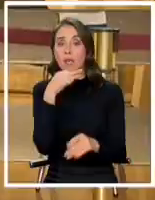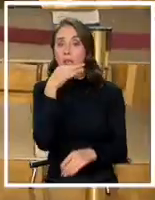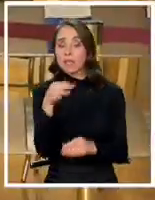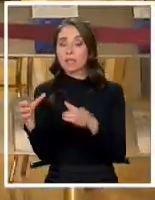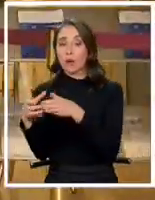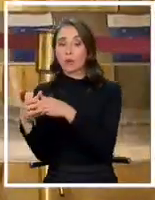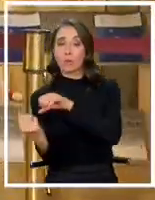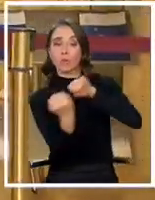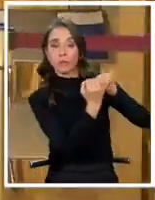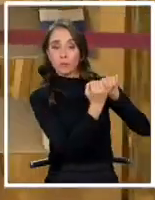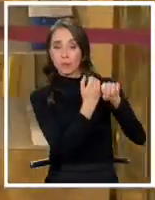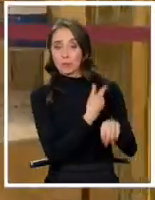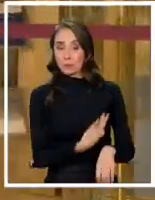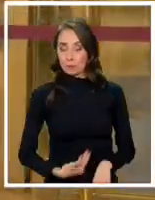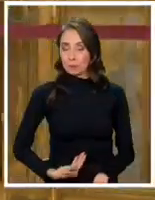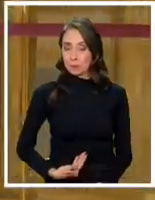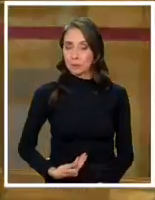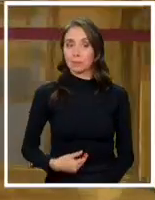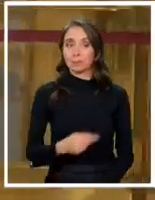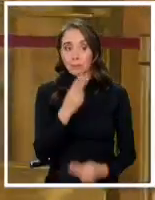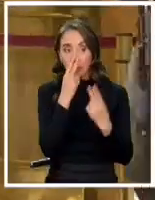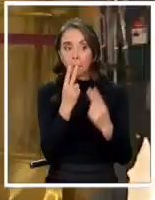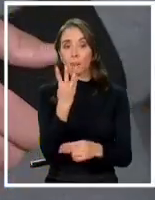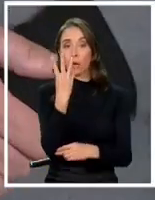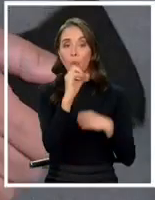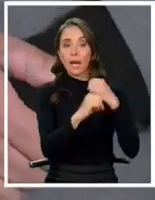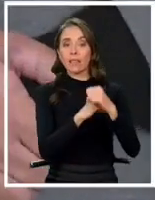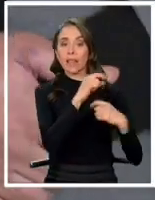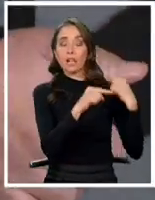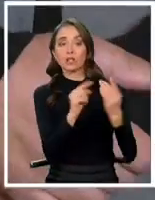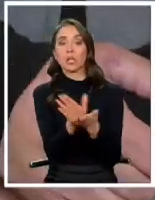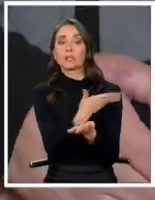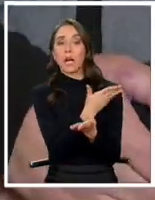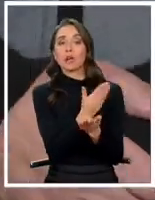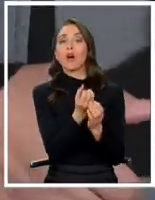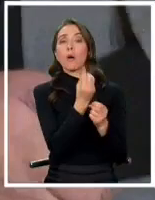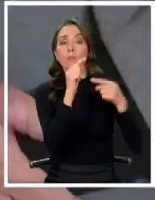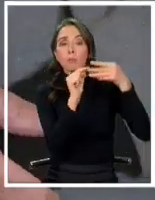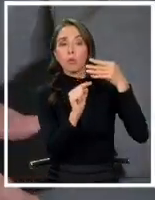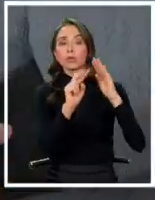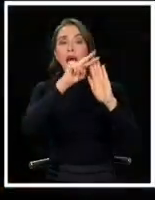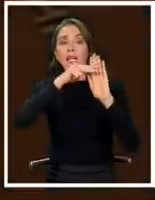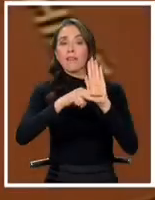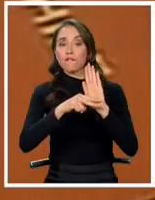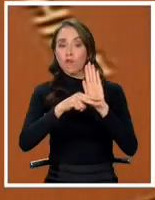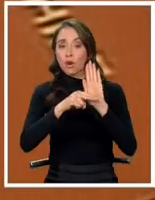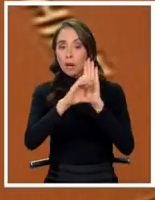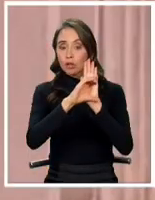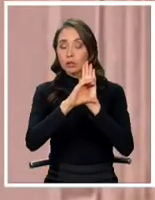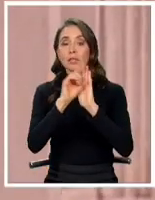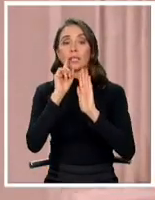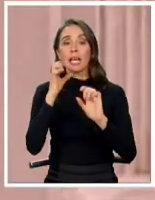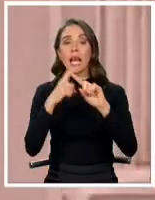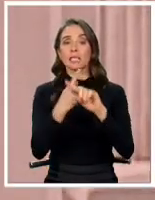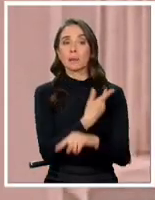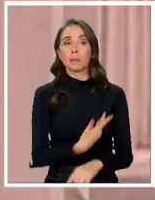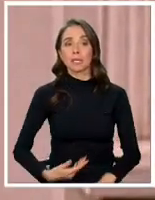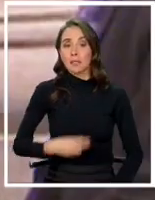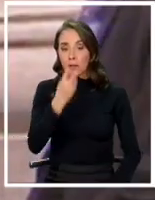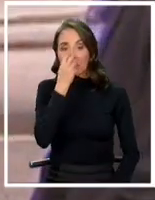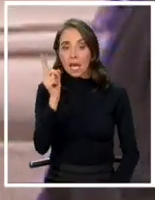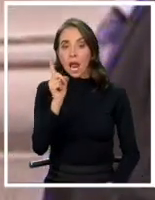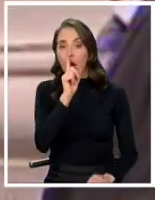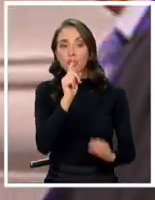oposición. Según su parecer, sometieron 40 años de historia, varias reformas y diversos protagonistas, como el expresidente